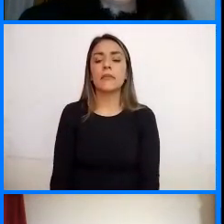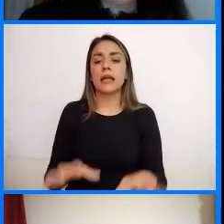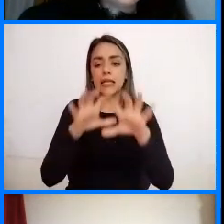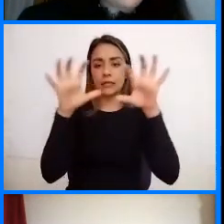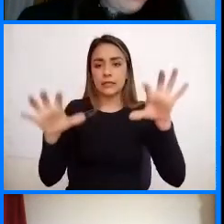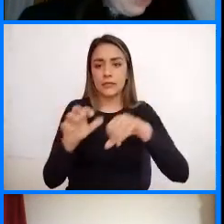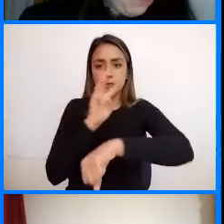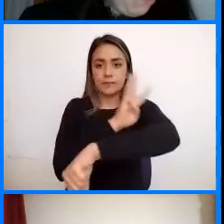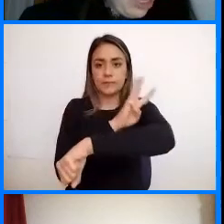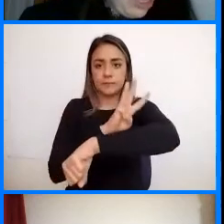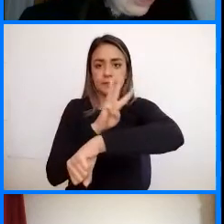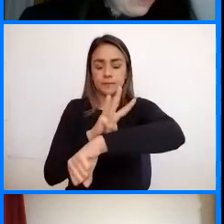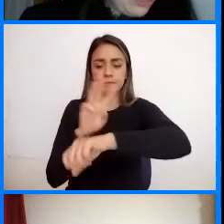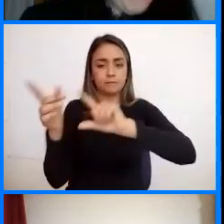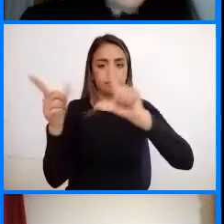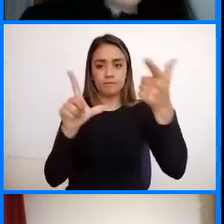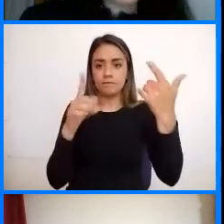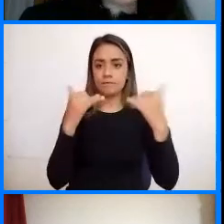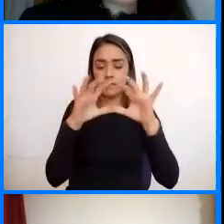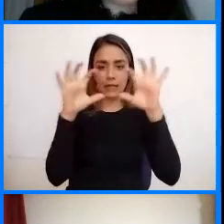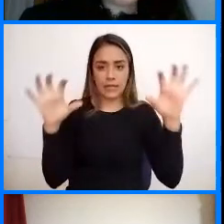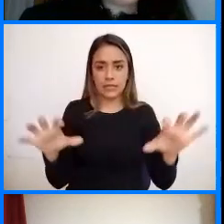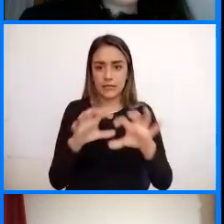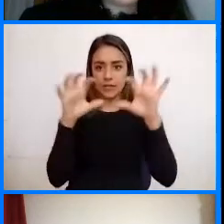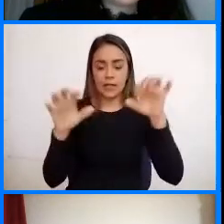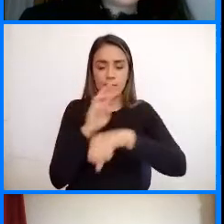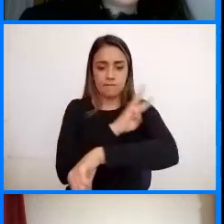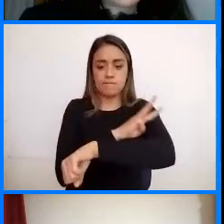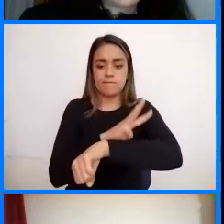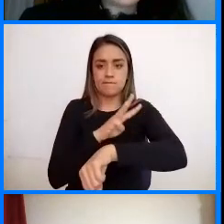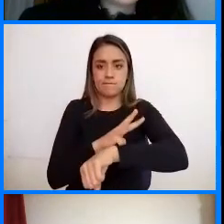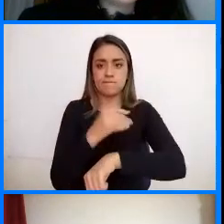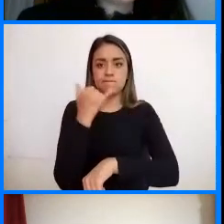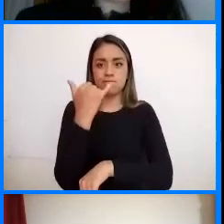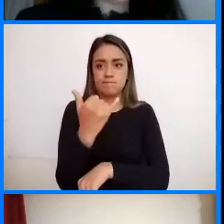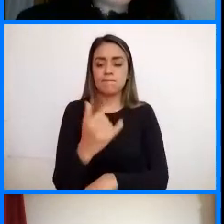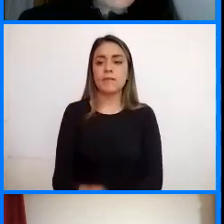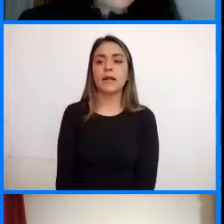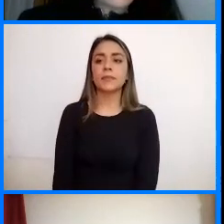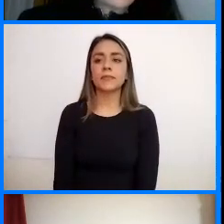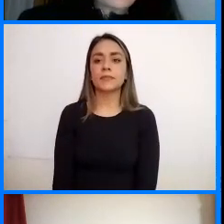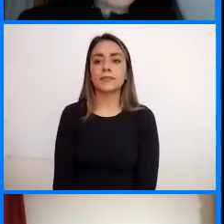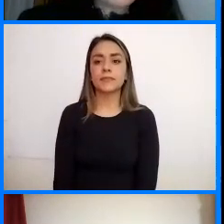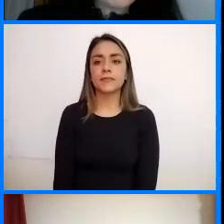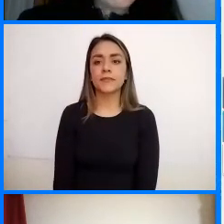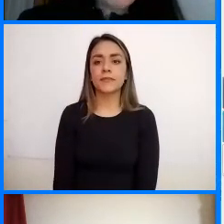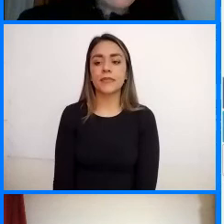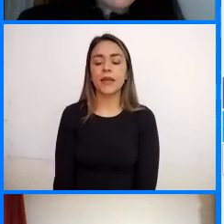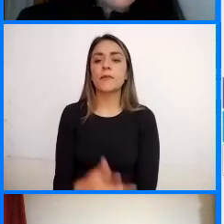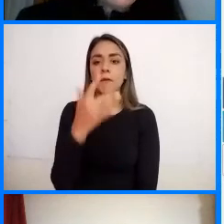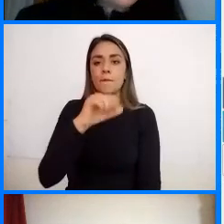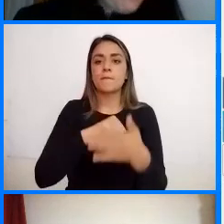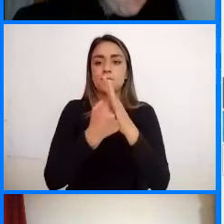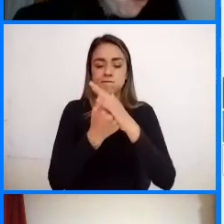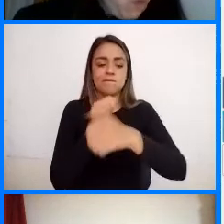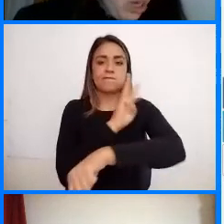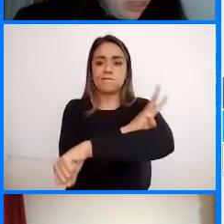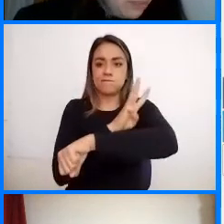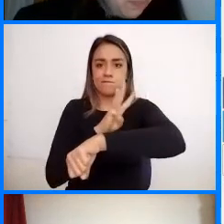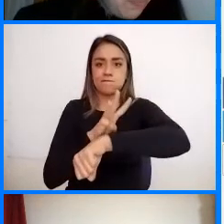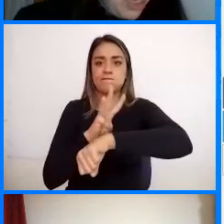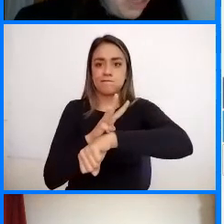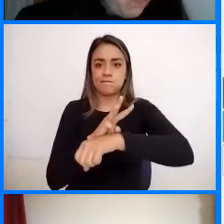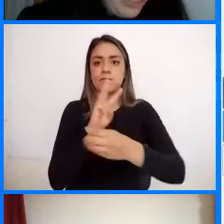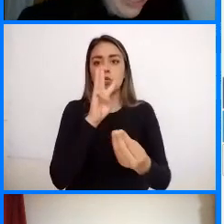Listo De una Actividad Para nuestra plataforma Si quieren Tania Y déjanla allí O la vamos a dejar En la plataforma Este World